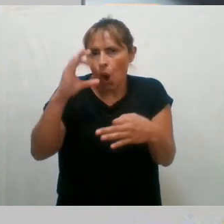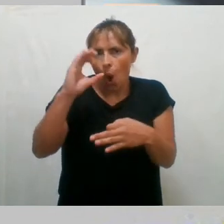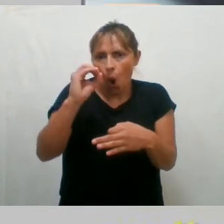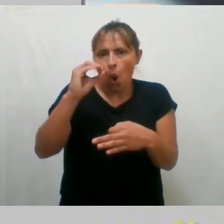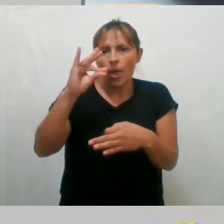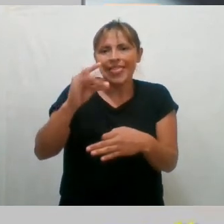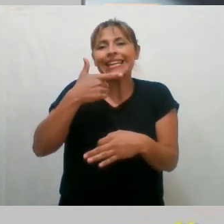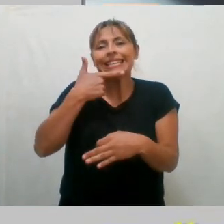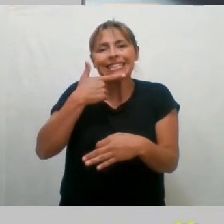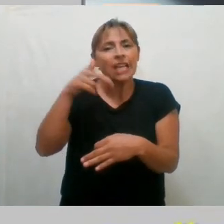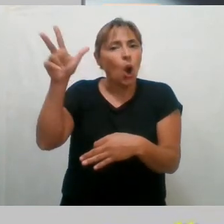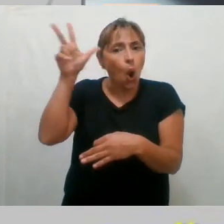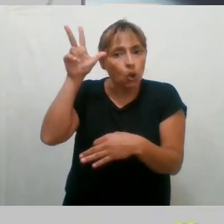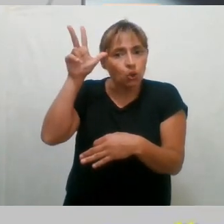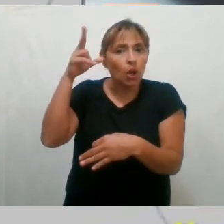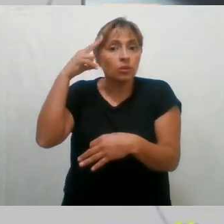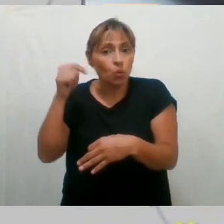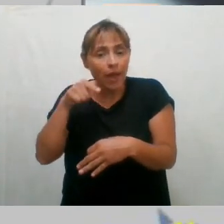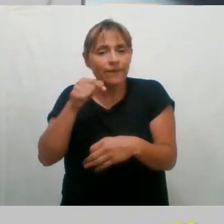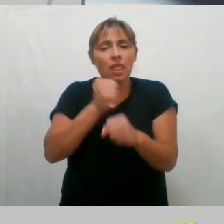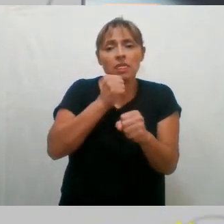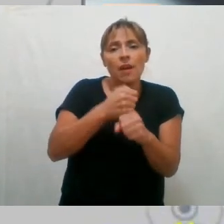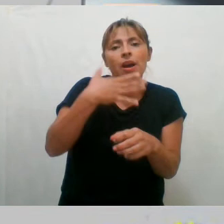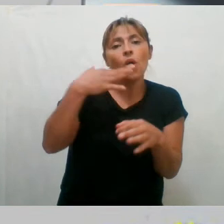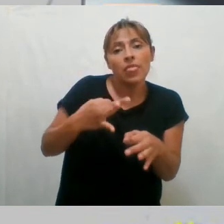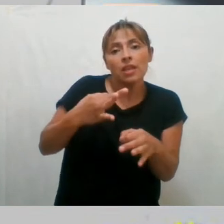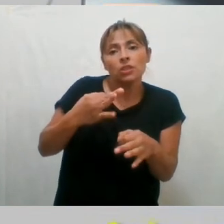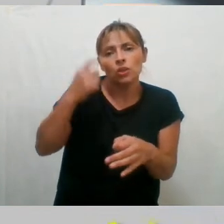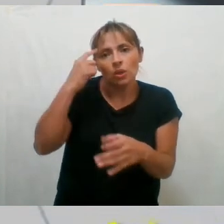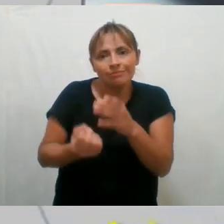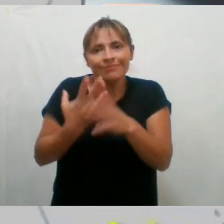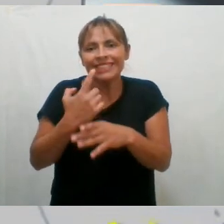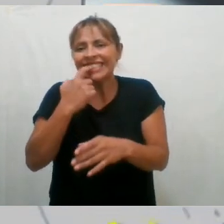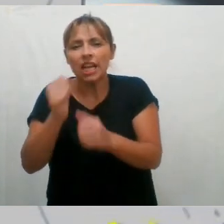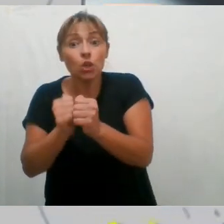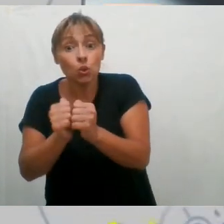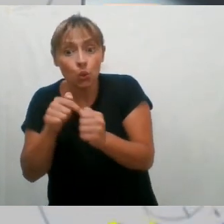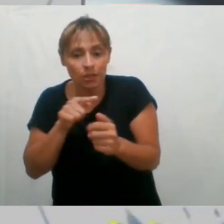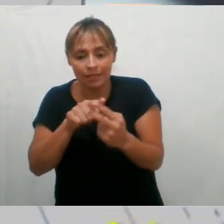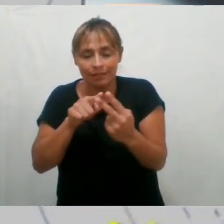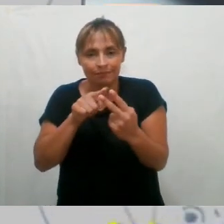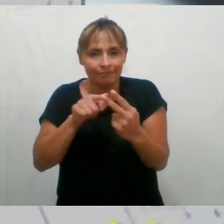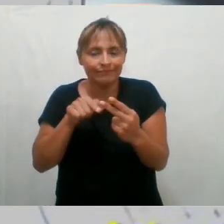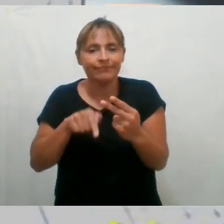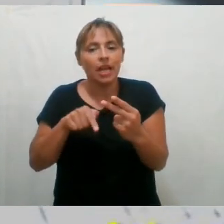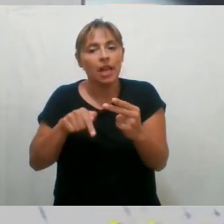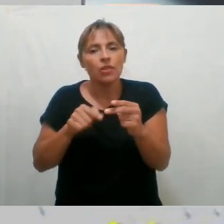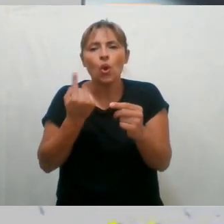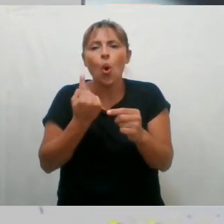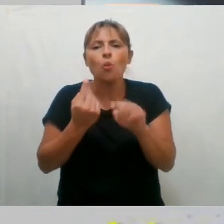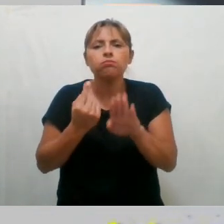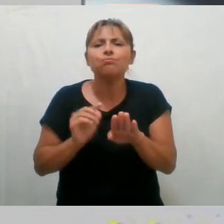9, que tienen que ver con el trabajo digno y que tienen que ver con la innovación y la industria. Así que, bueno, es también un pasito más que damos